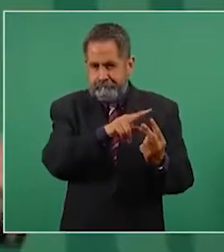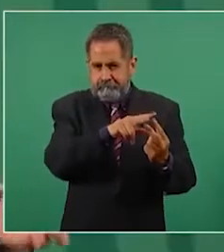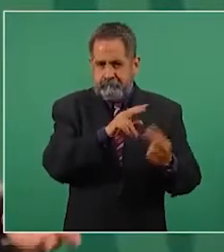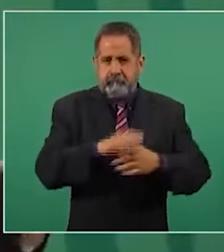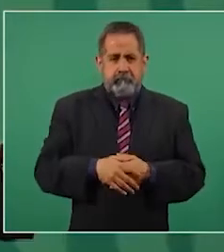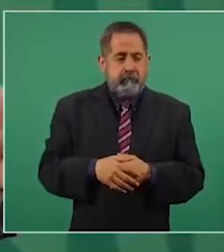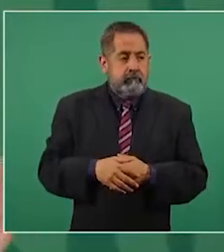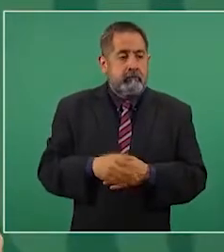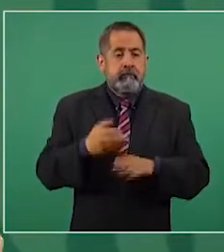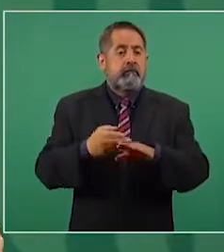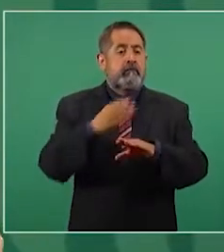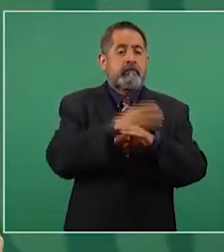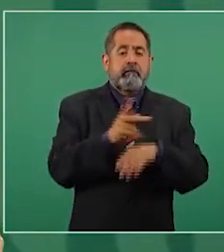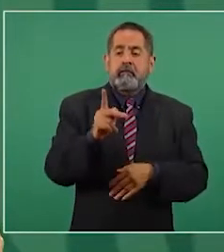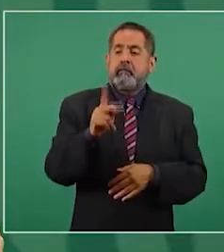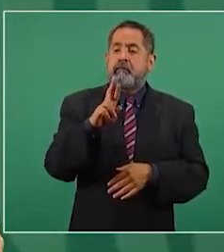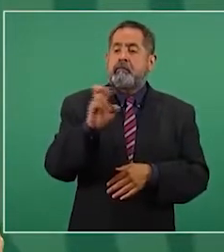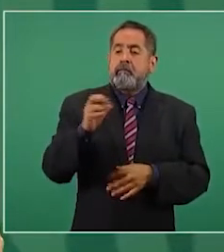hubo precampañas.